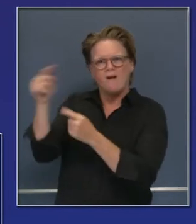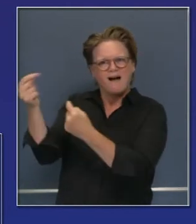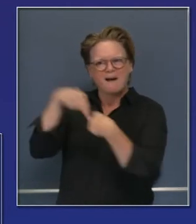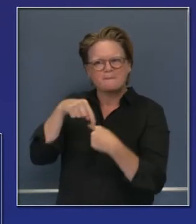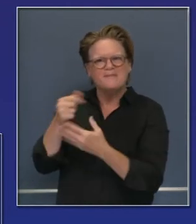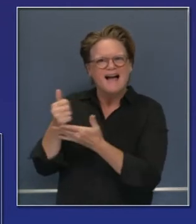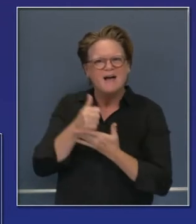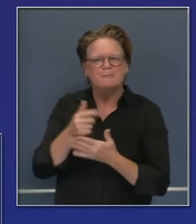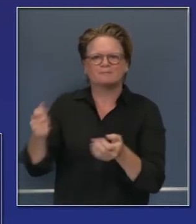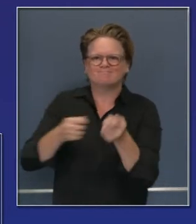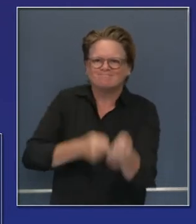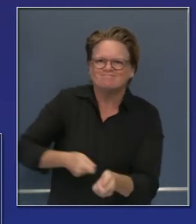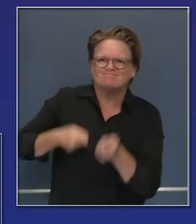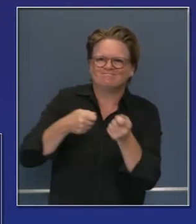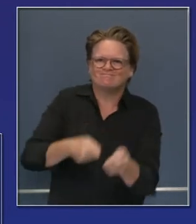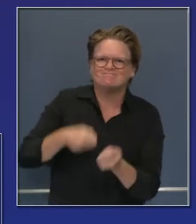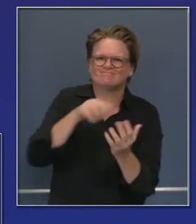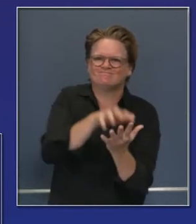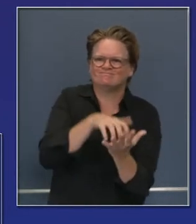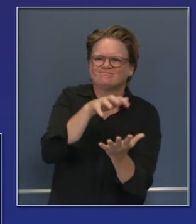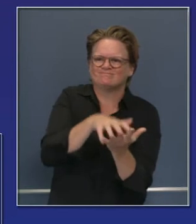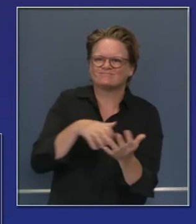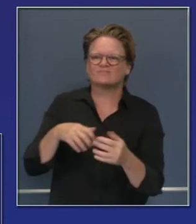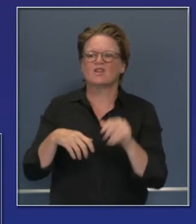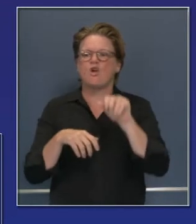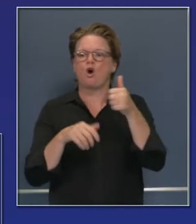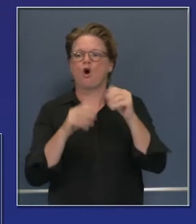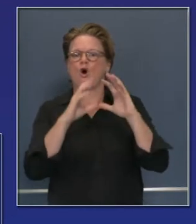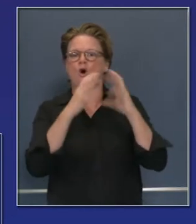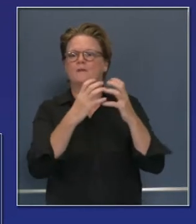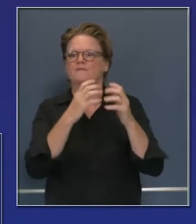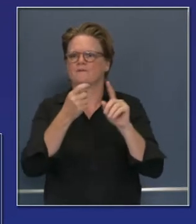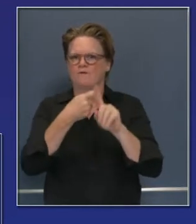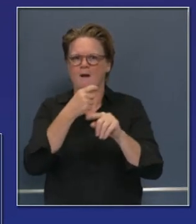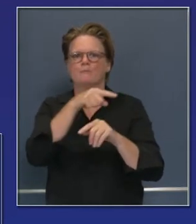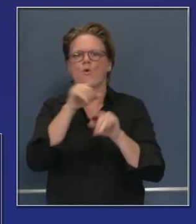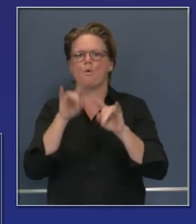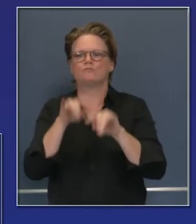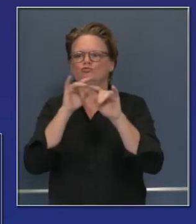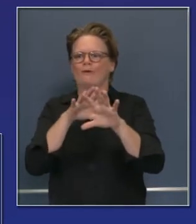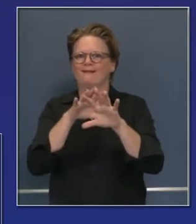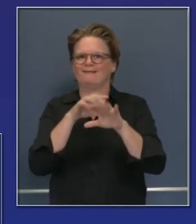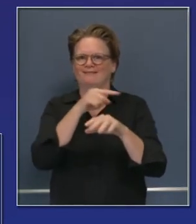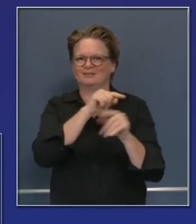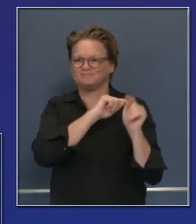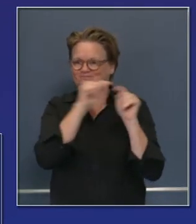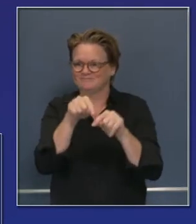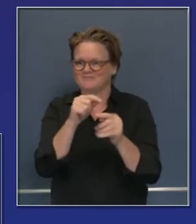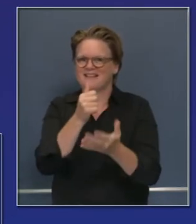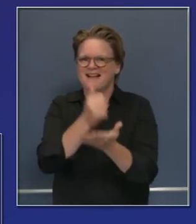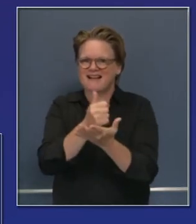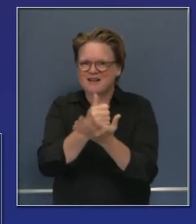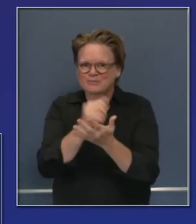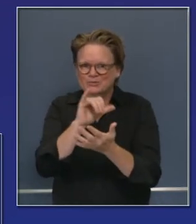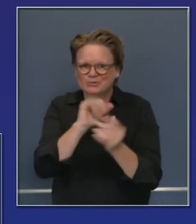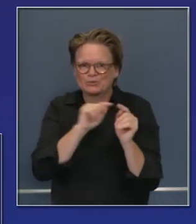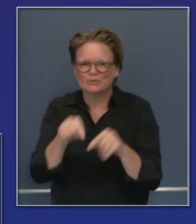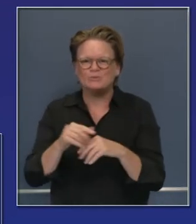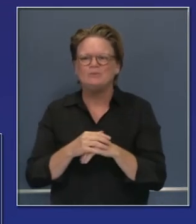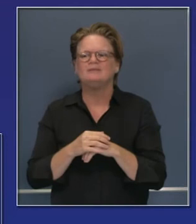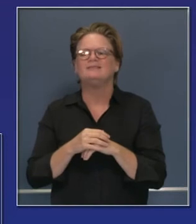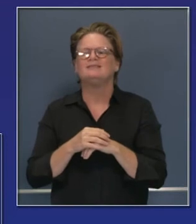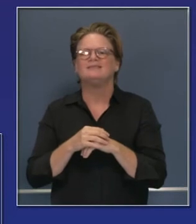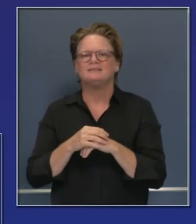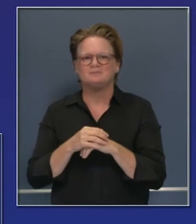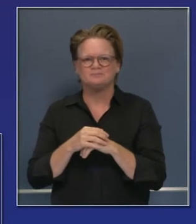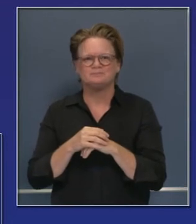el lunes, había sido contenido en un 11% y tenía 178,000 acres de maleza, más que todo maleza